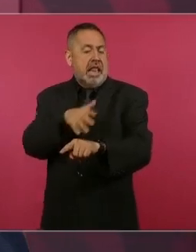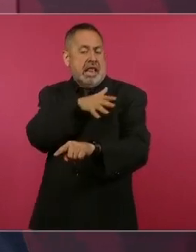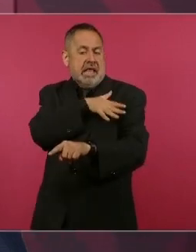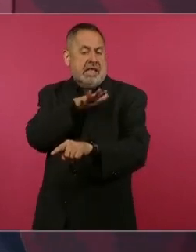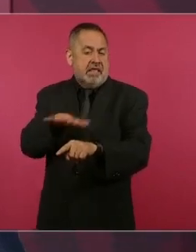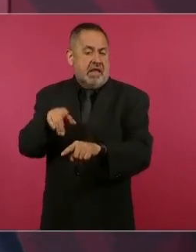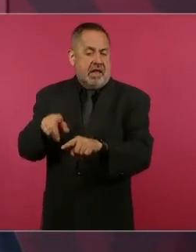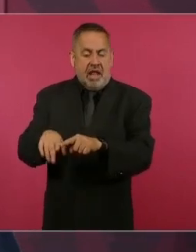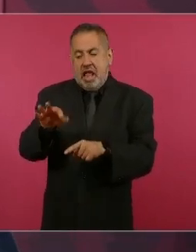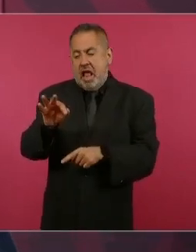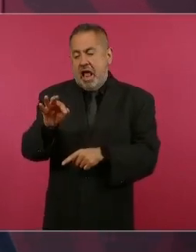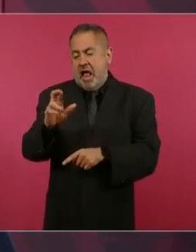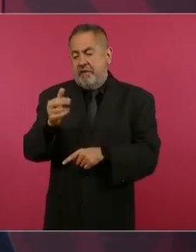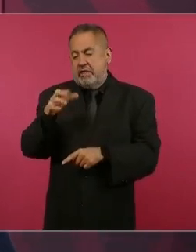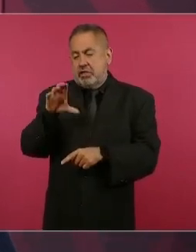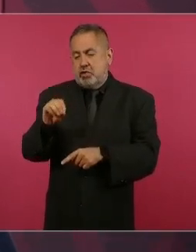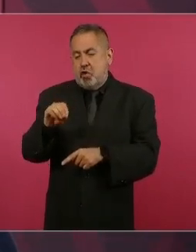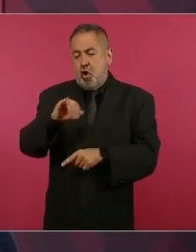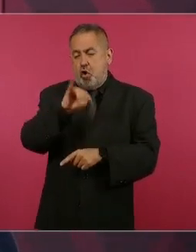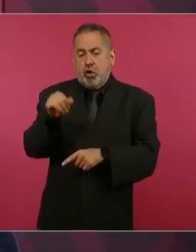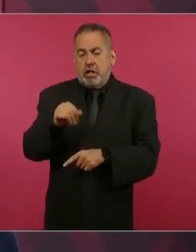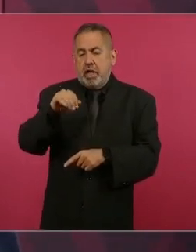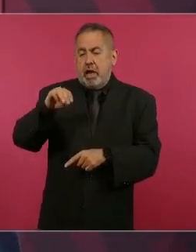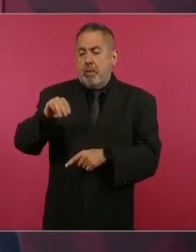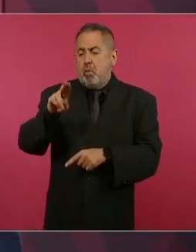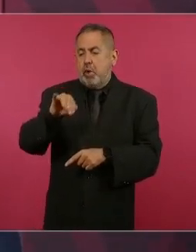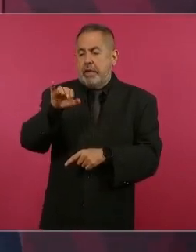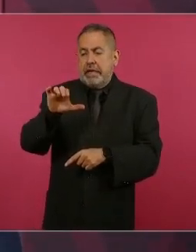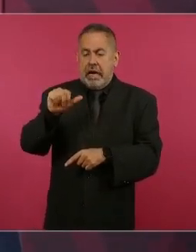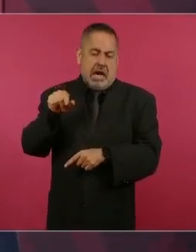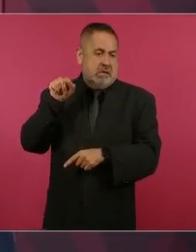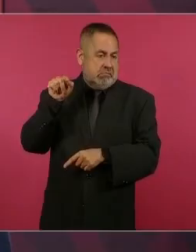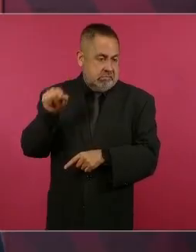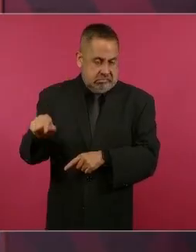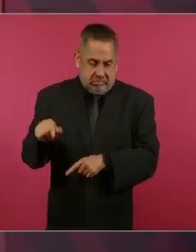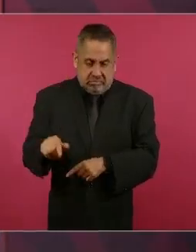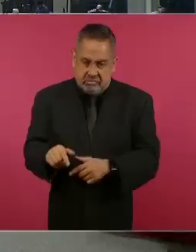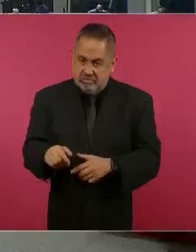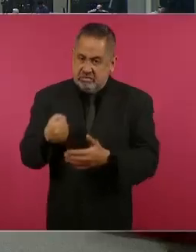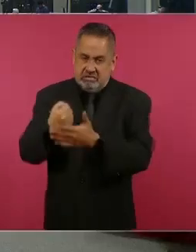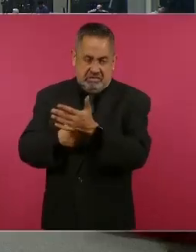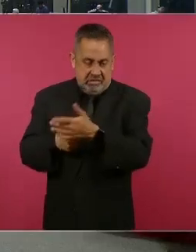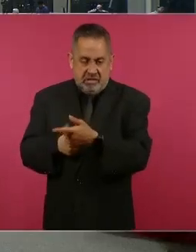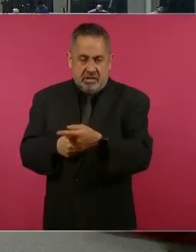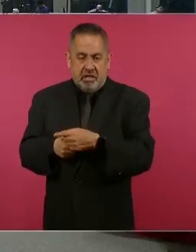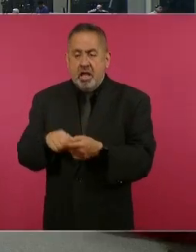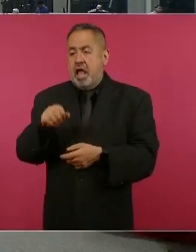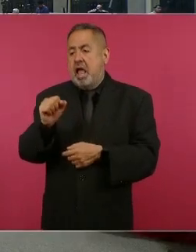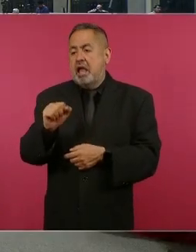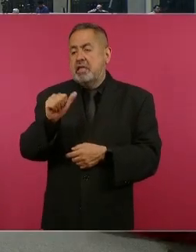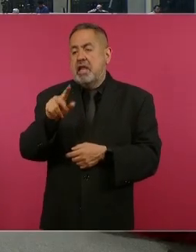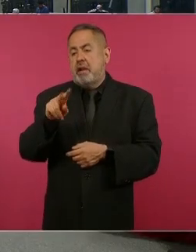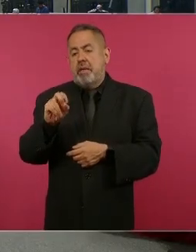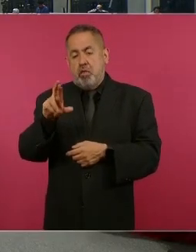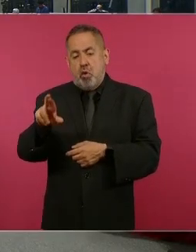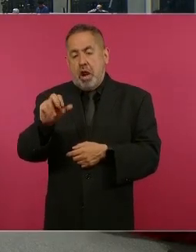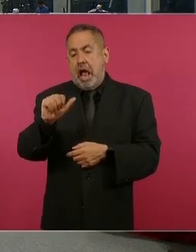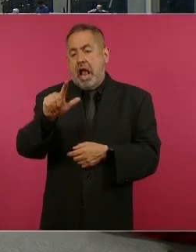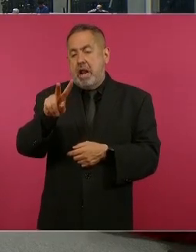Francisco J. Mújica, Salvador Alvarado,